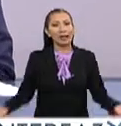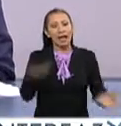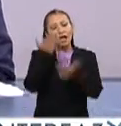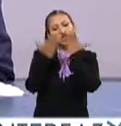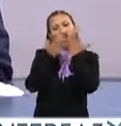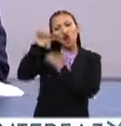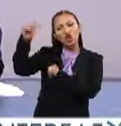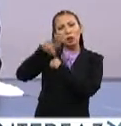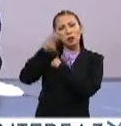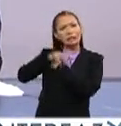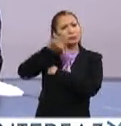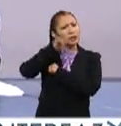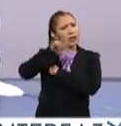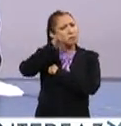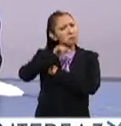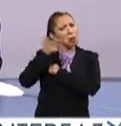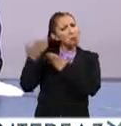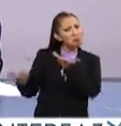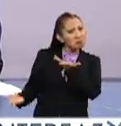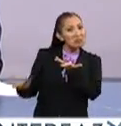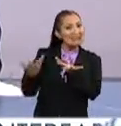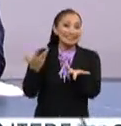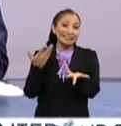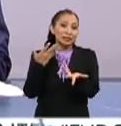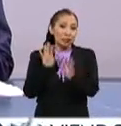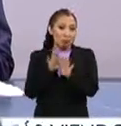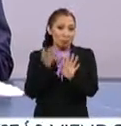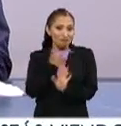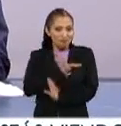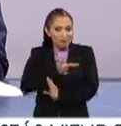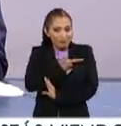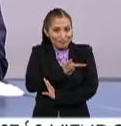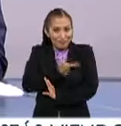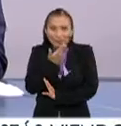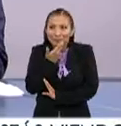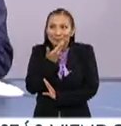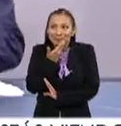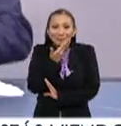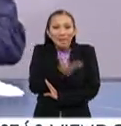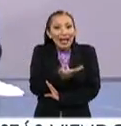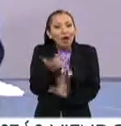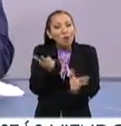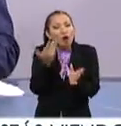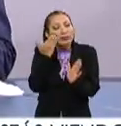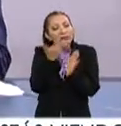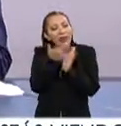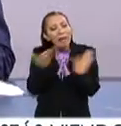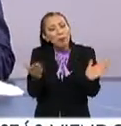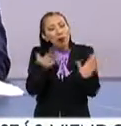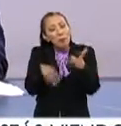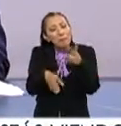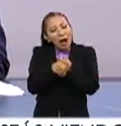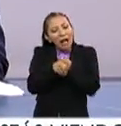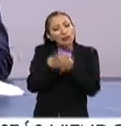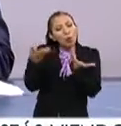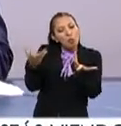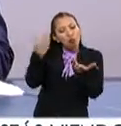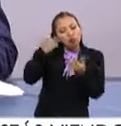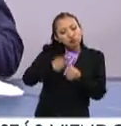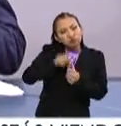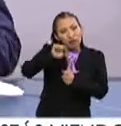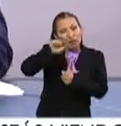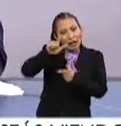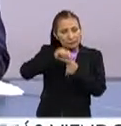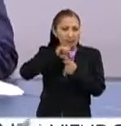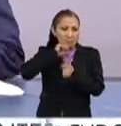Estudiar en el extranjero siempre es un, pues un, no solo un placer, sino es un, una etapa de complementos de integridad en la parte